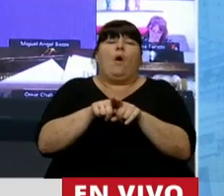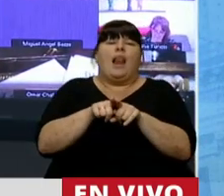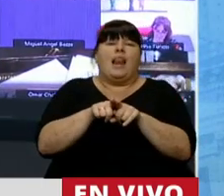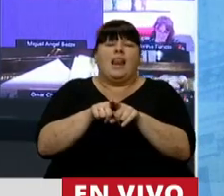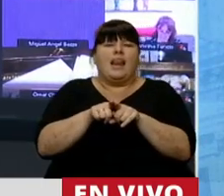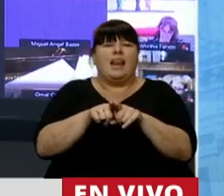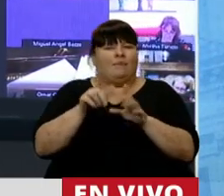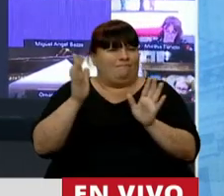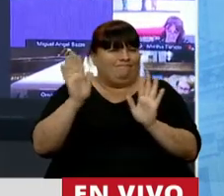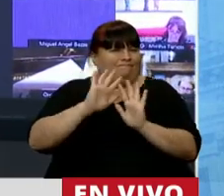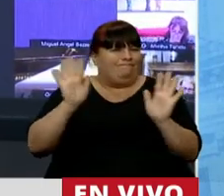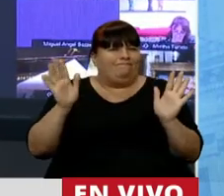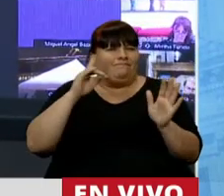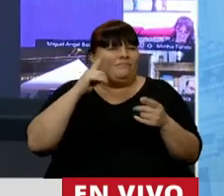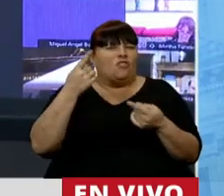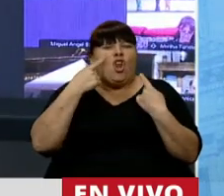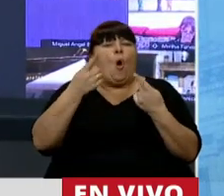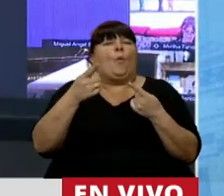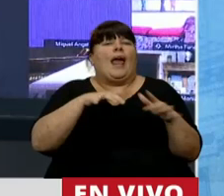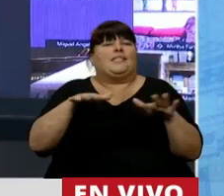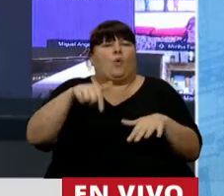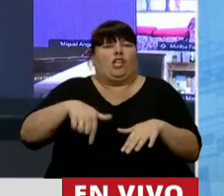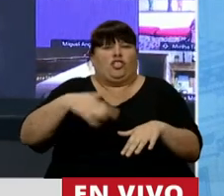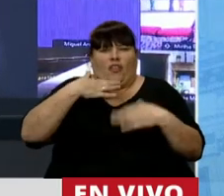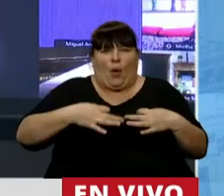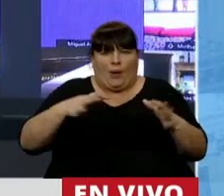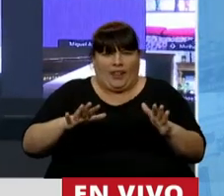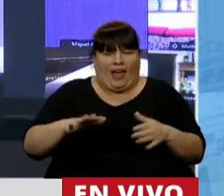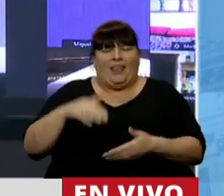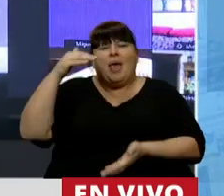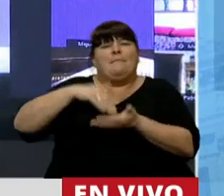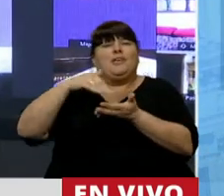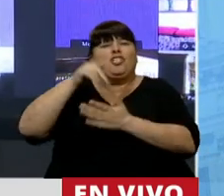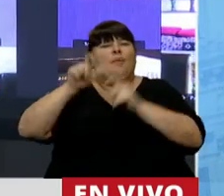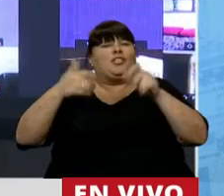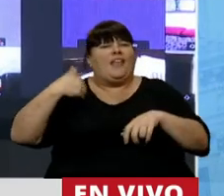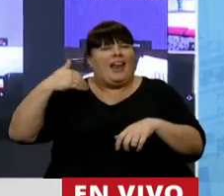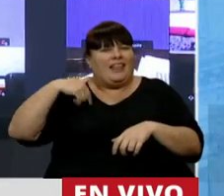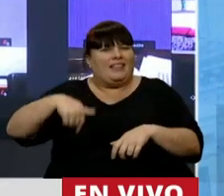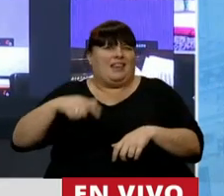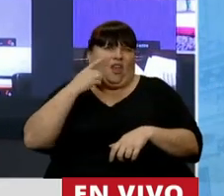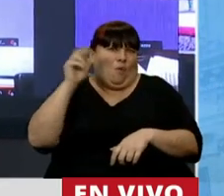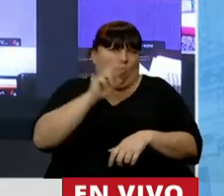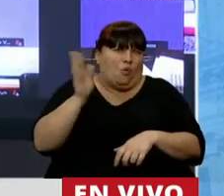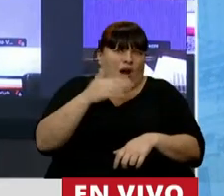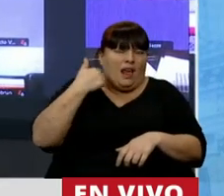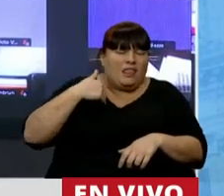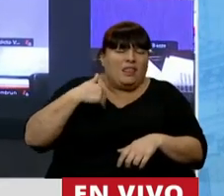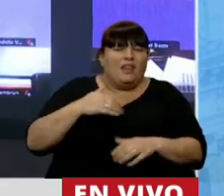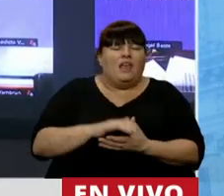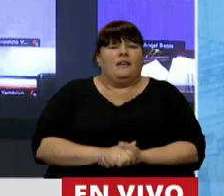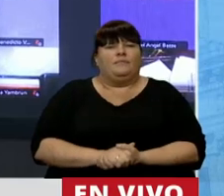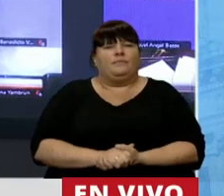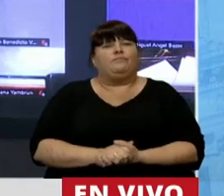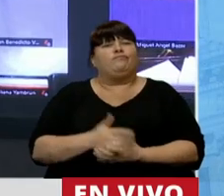lejos de ver la realidad de los millones de argentinos y argentinas que